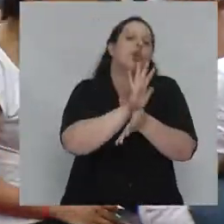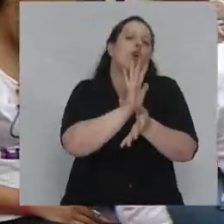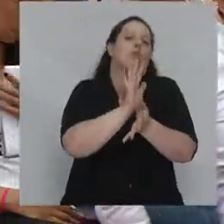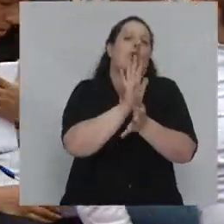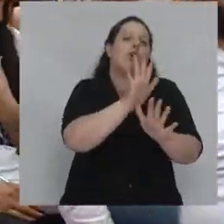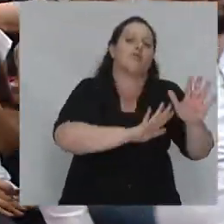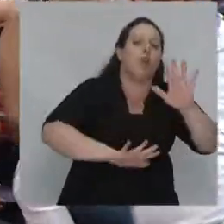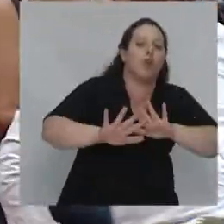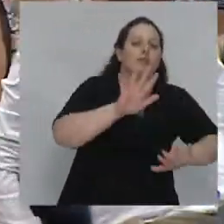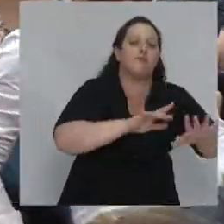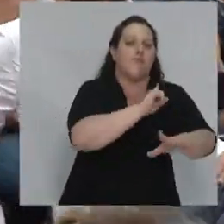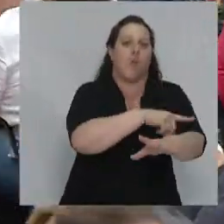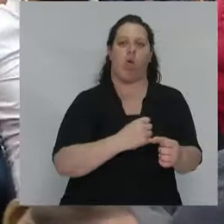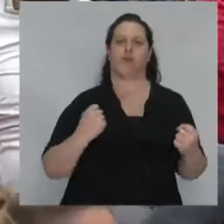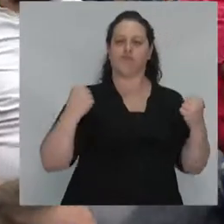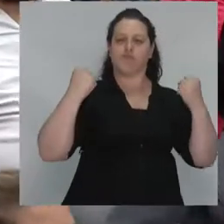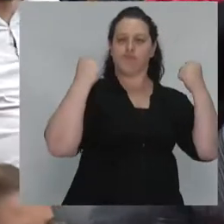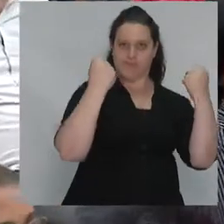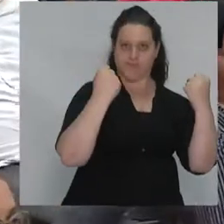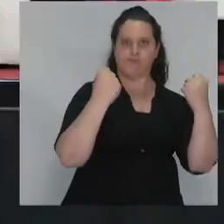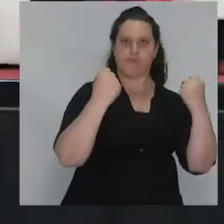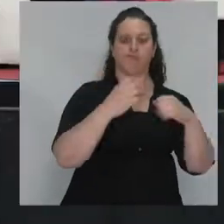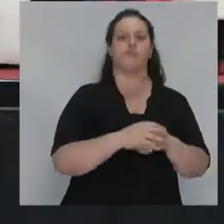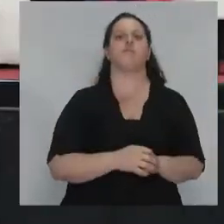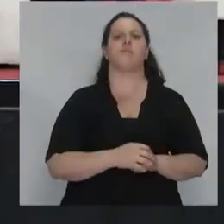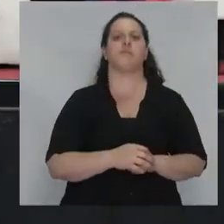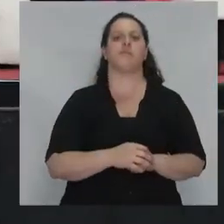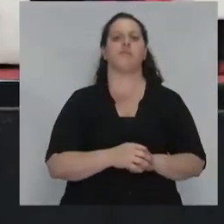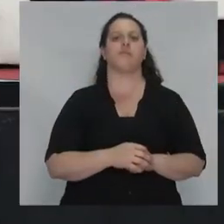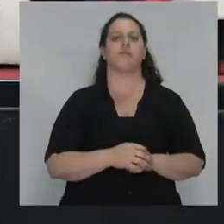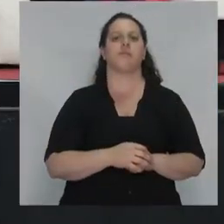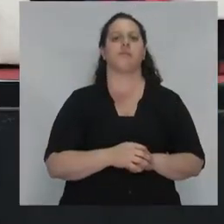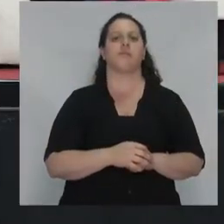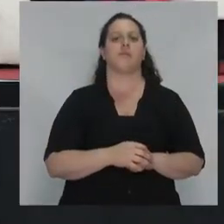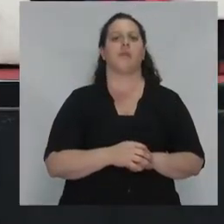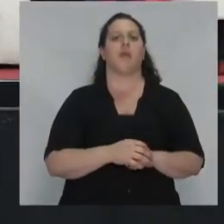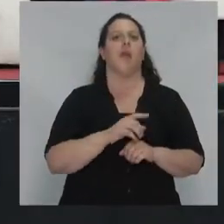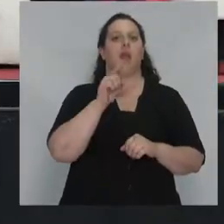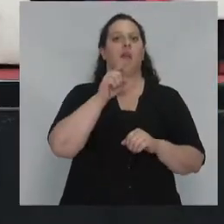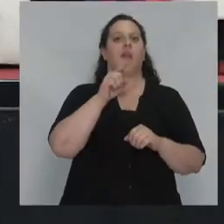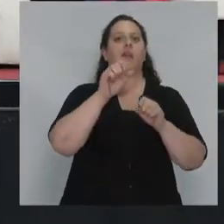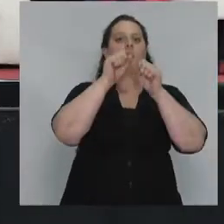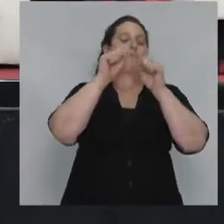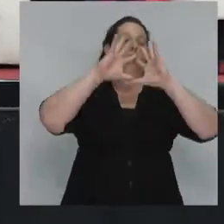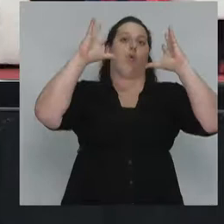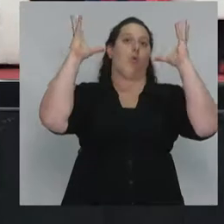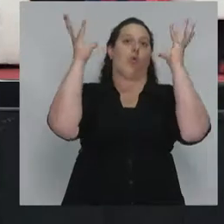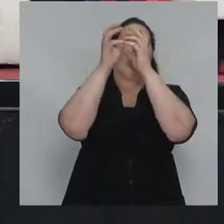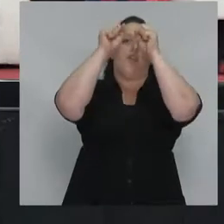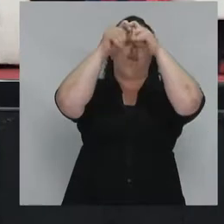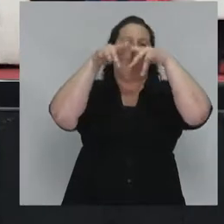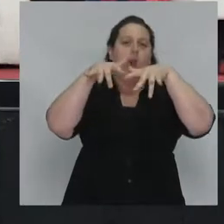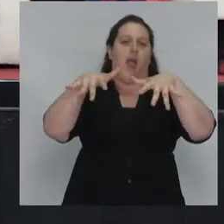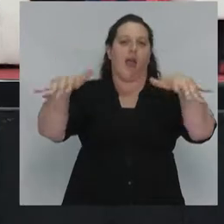super poderoso afectando casi todas las partes del mundo pero de